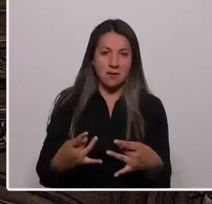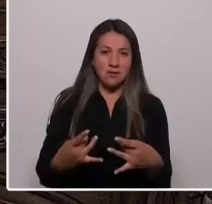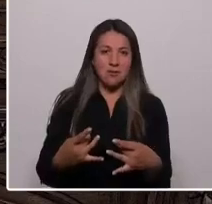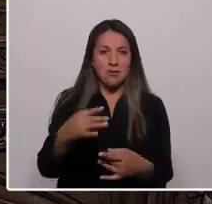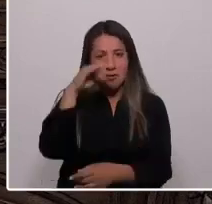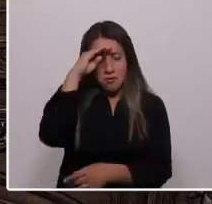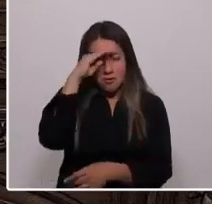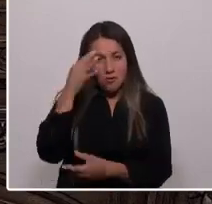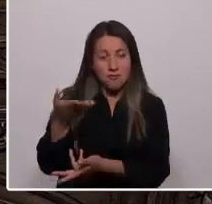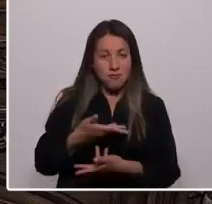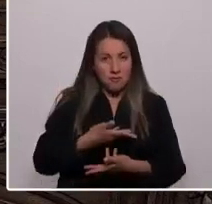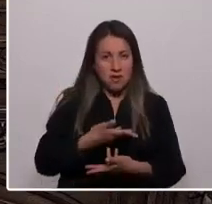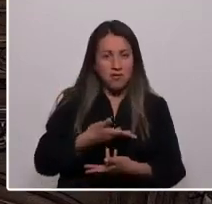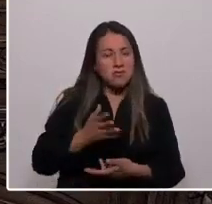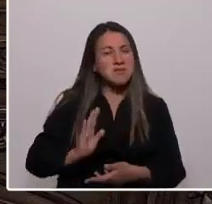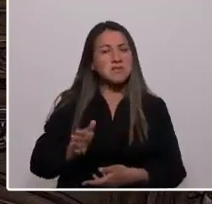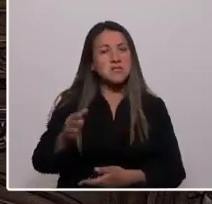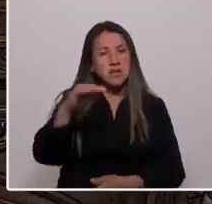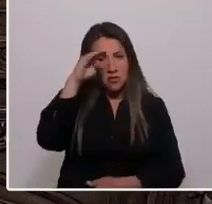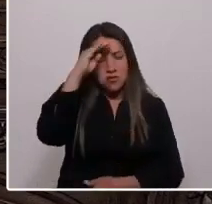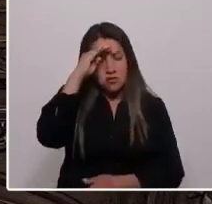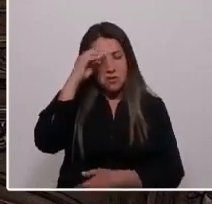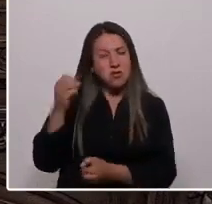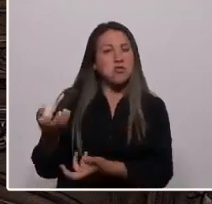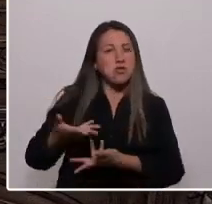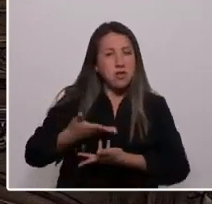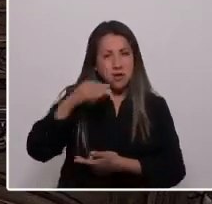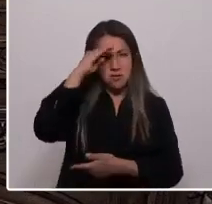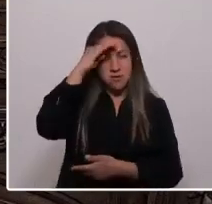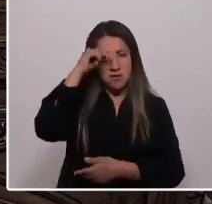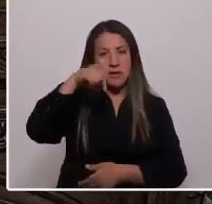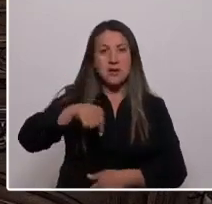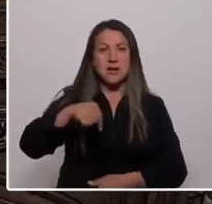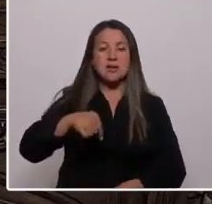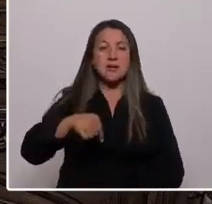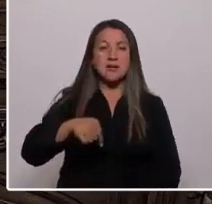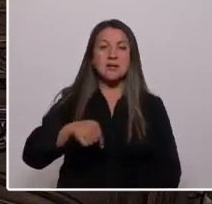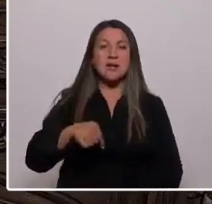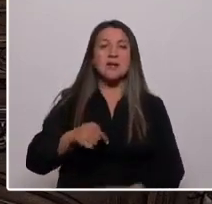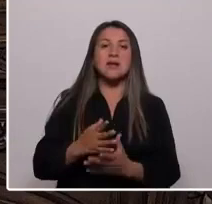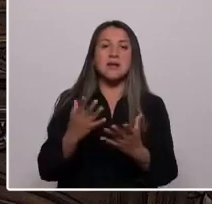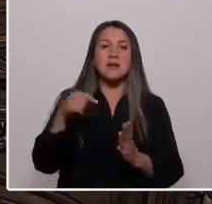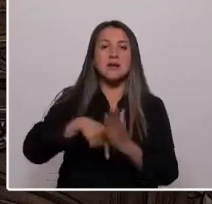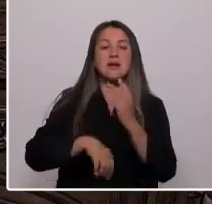y siguen confiando en nosotros, en nuestra entrañable labor. Gracias.